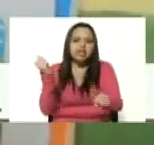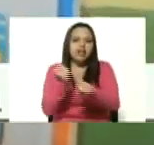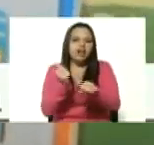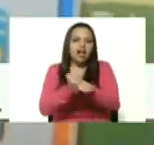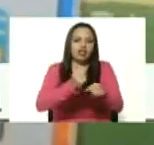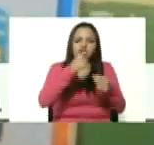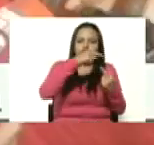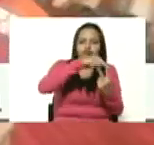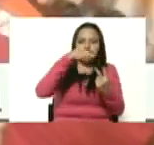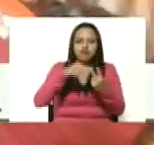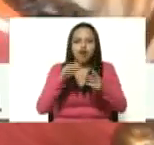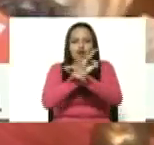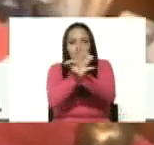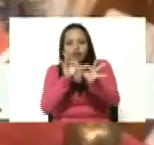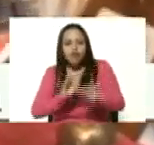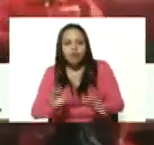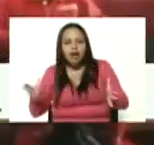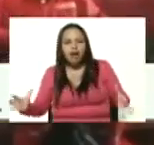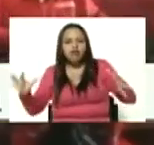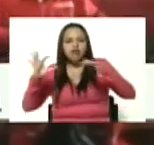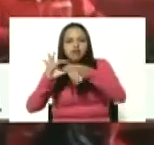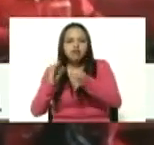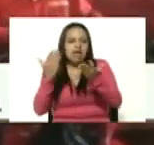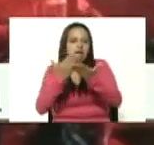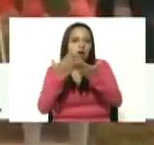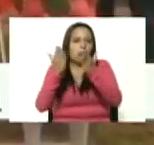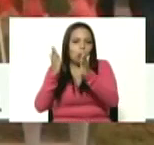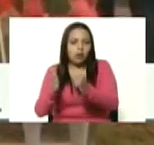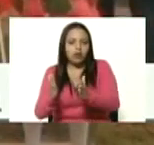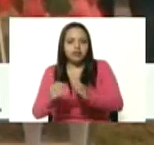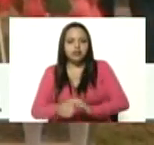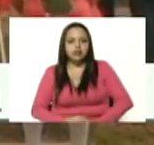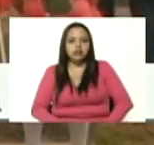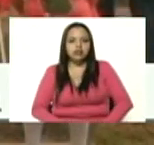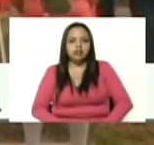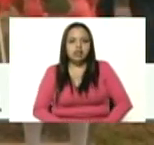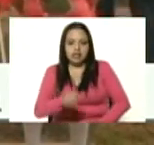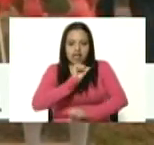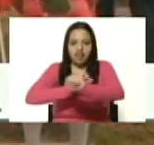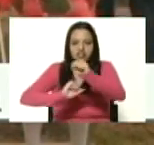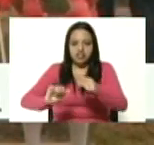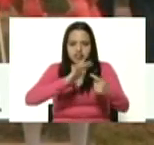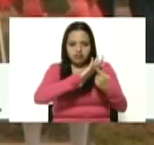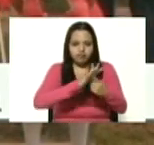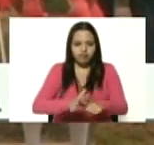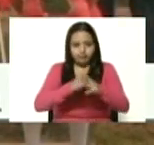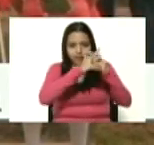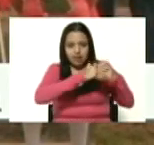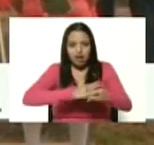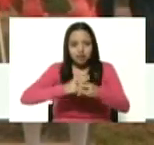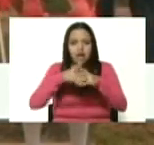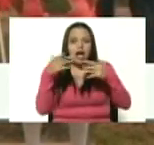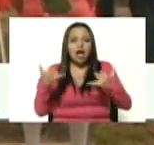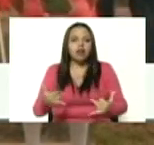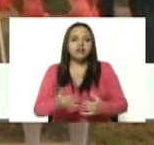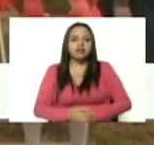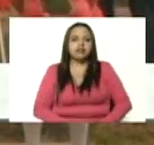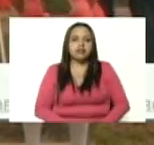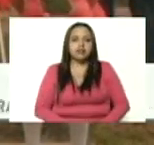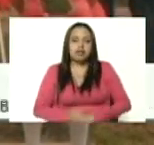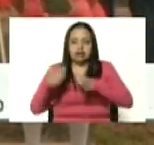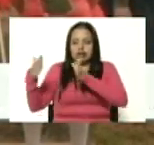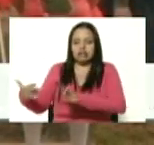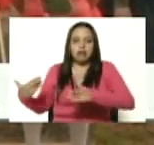a través de las escuelas antiimperialistas con su permiso mi comandante en jefe dejo en el uso de la palabra al teniente Reinaldo Arocha